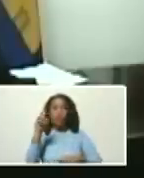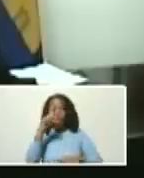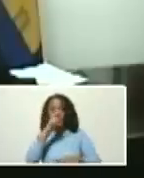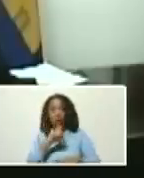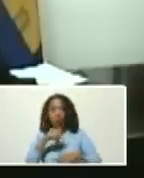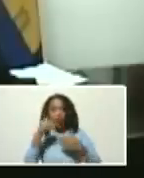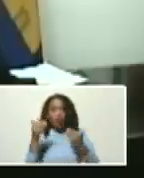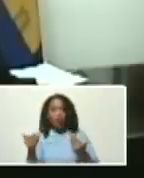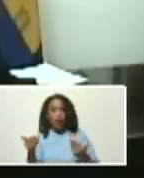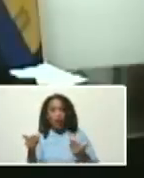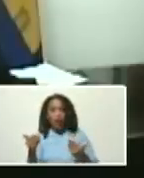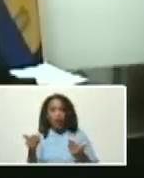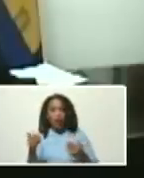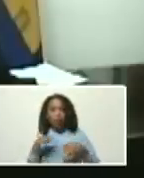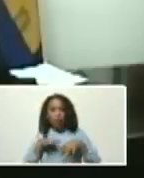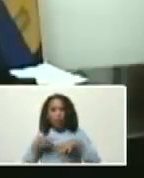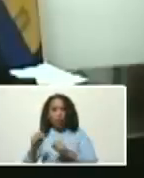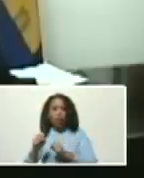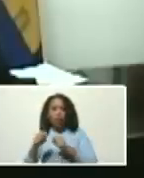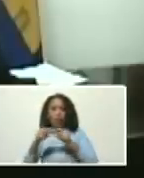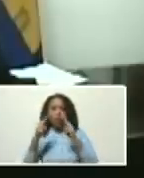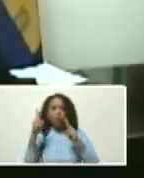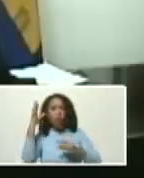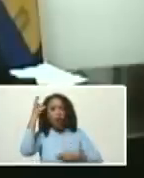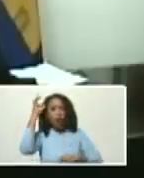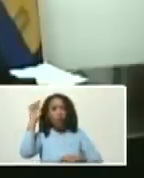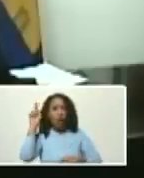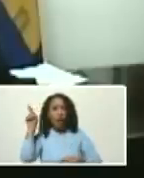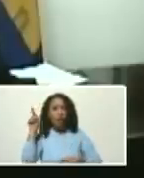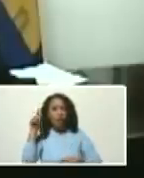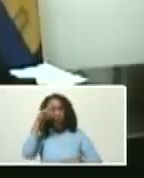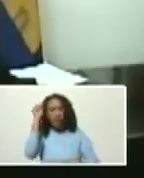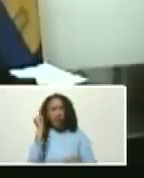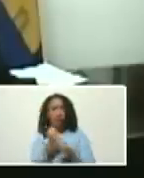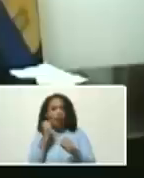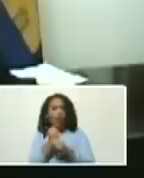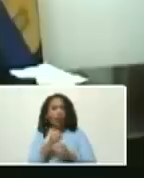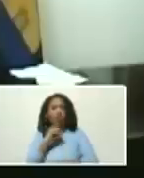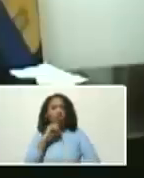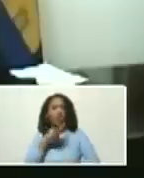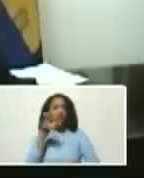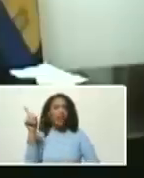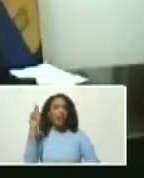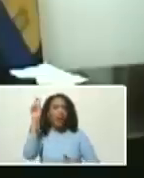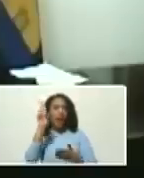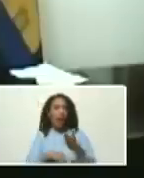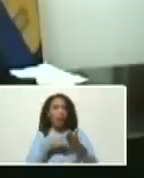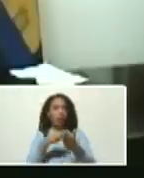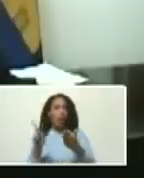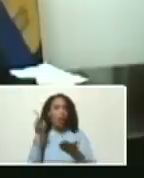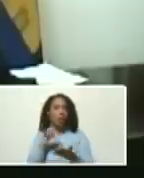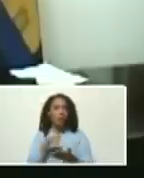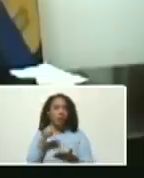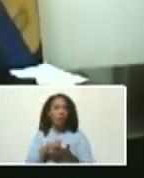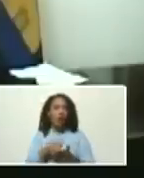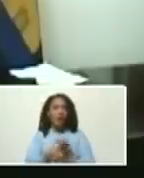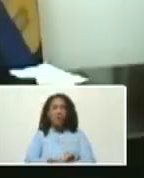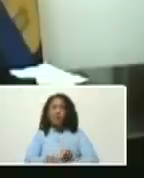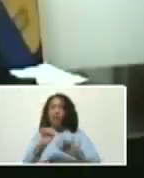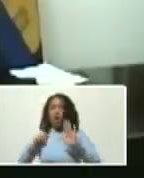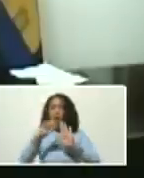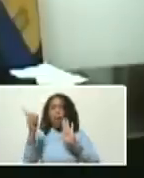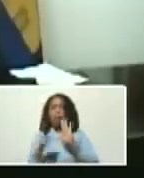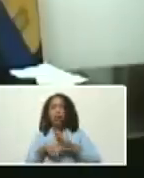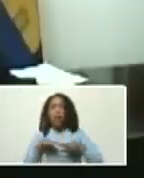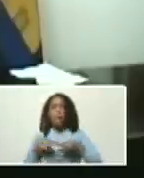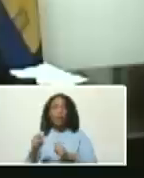de la toma de Puerto Cabello de esa gesta histórica que acabó con la presencia definitiva del imperio